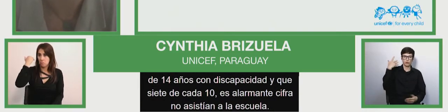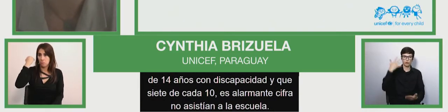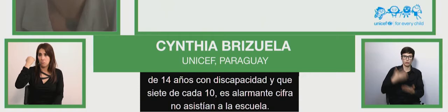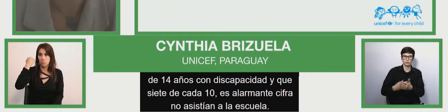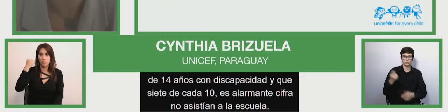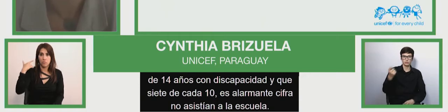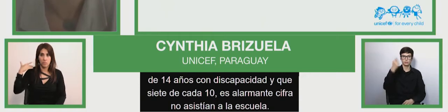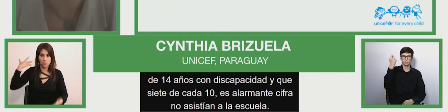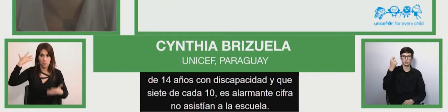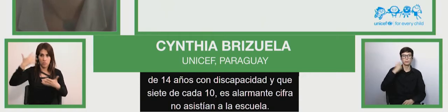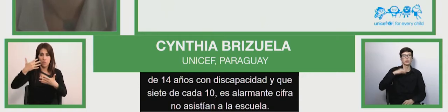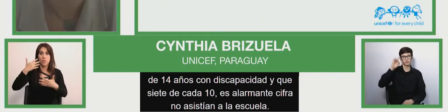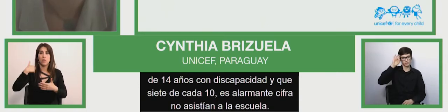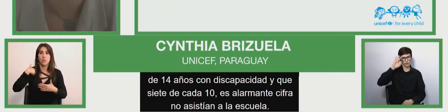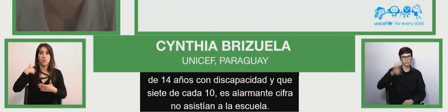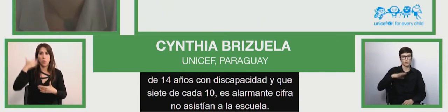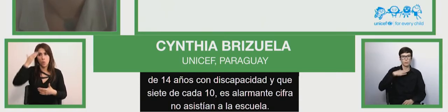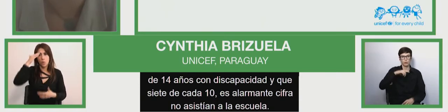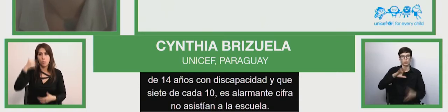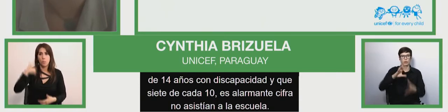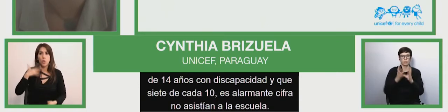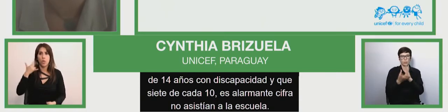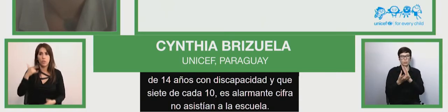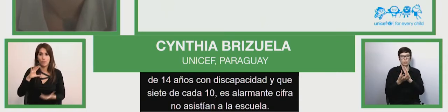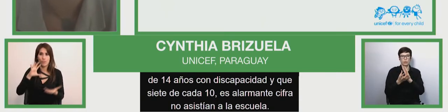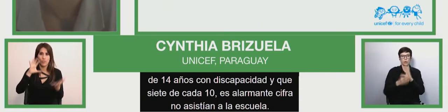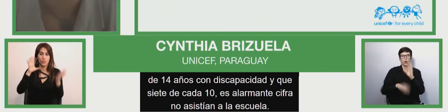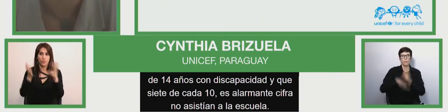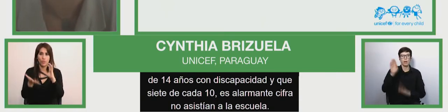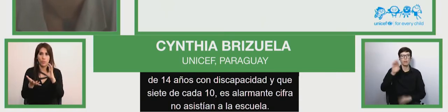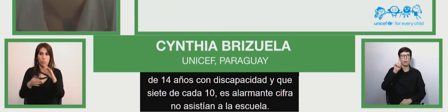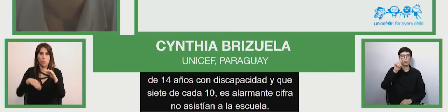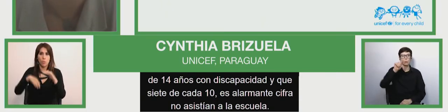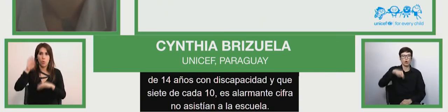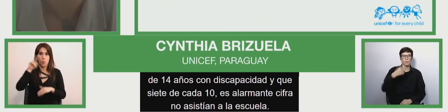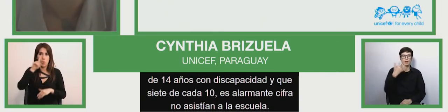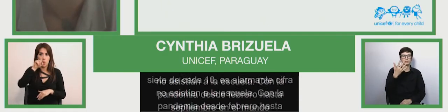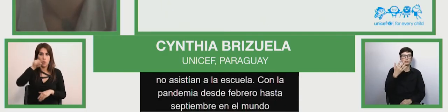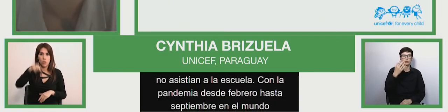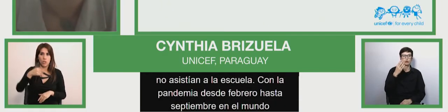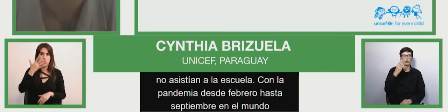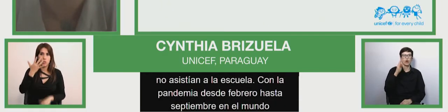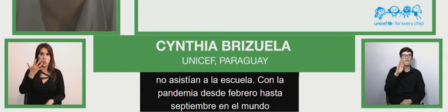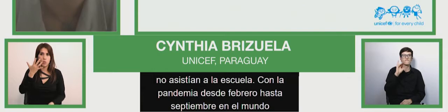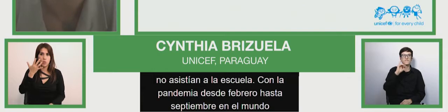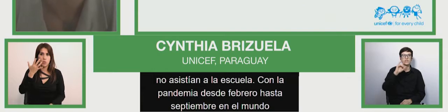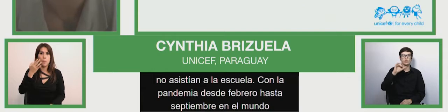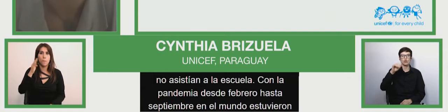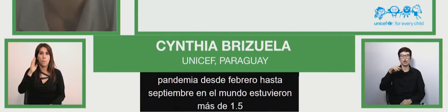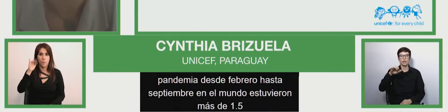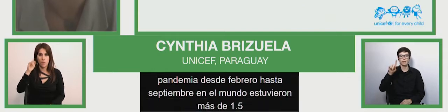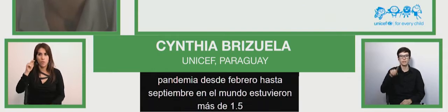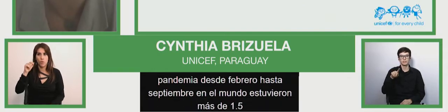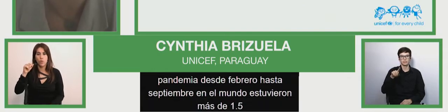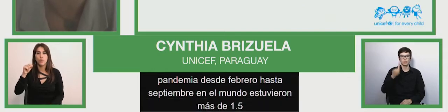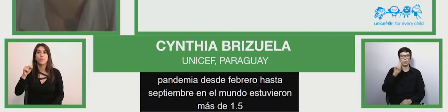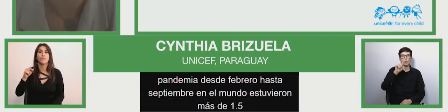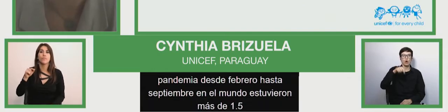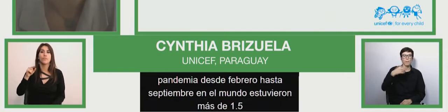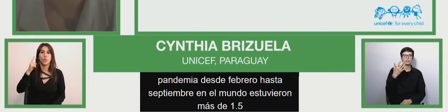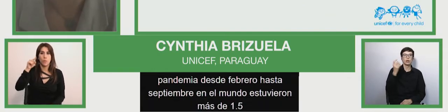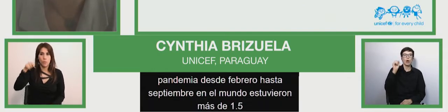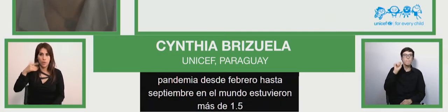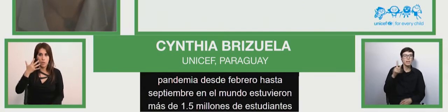que en el mundo estuvieron más de 1.5 billones de estudiantes fuera del sistema escolar.